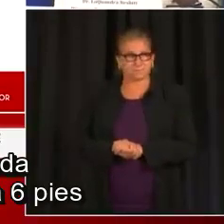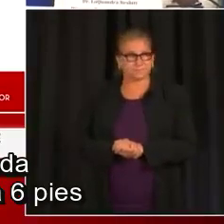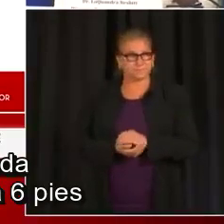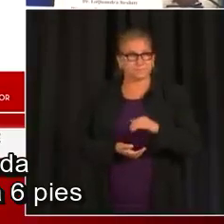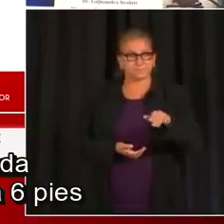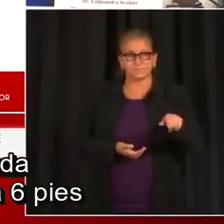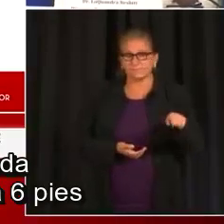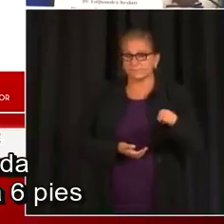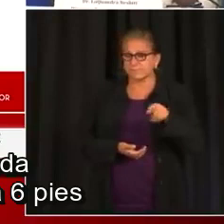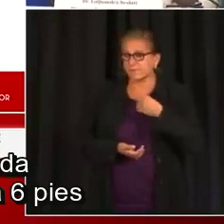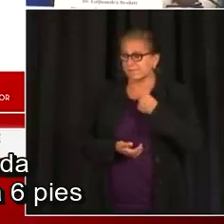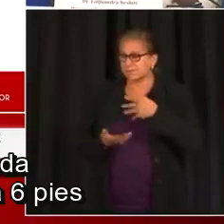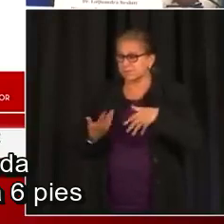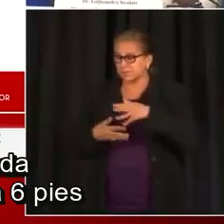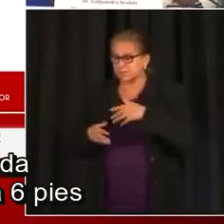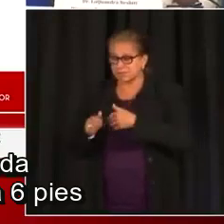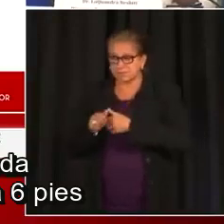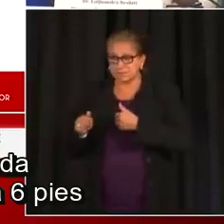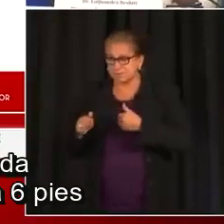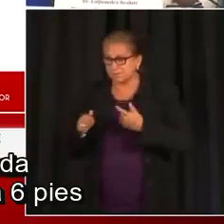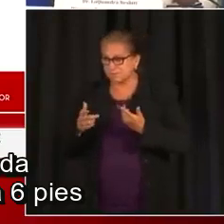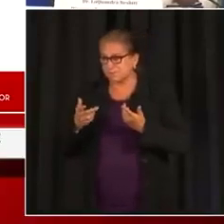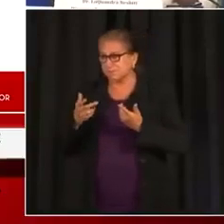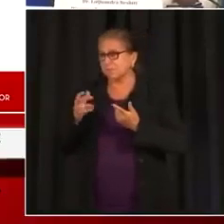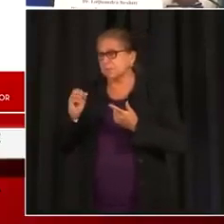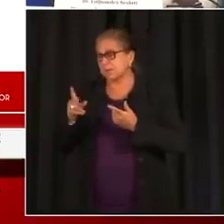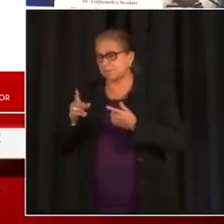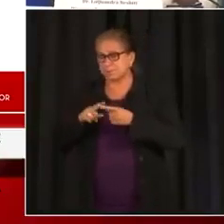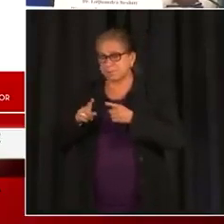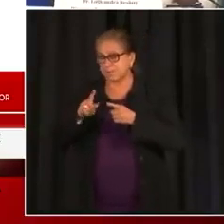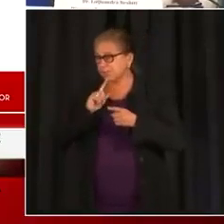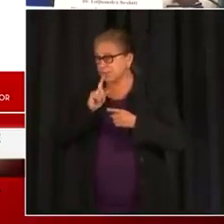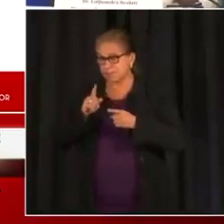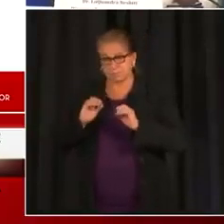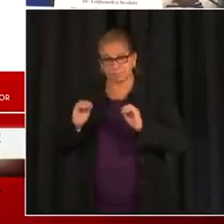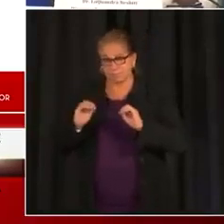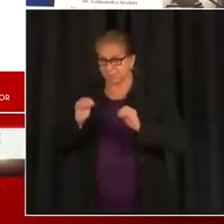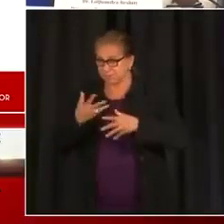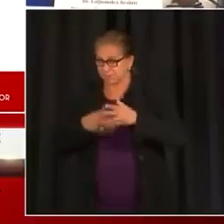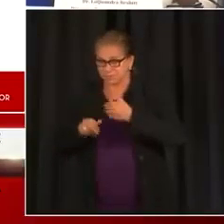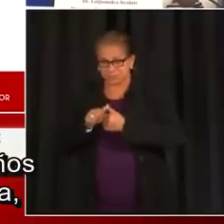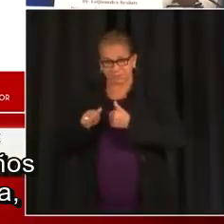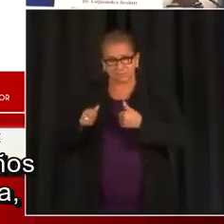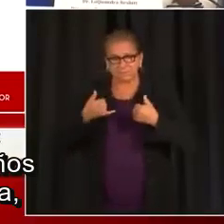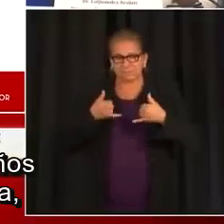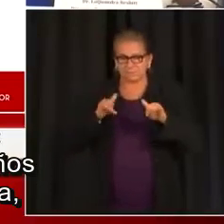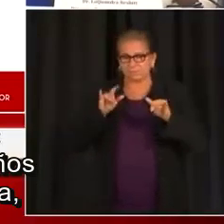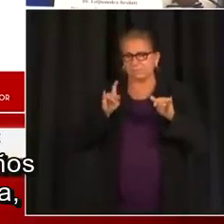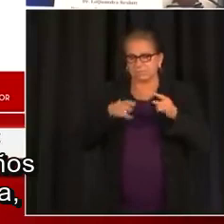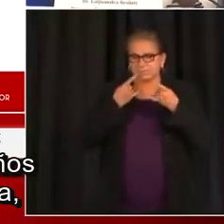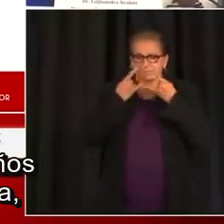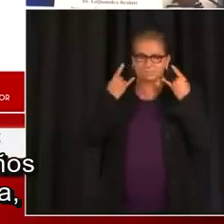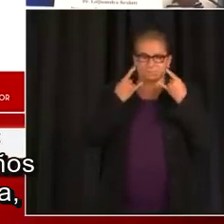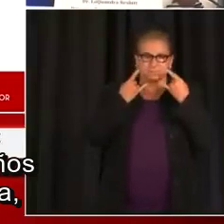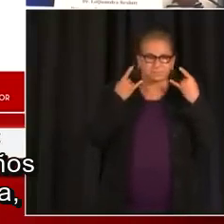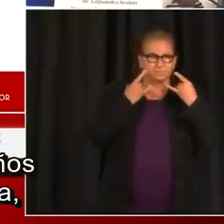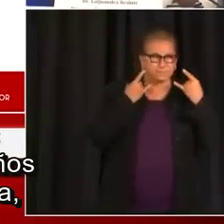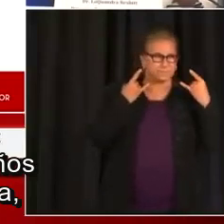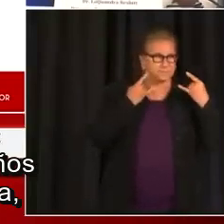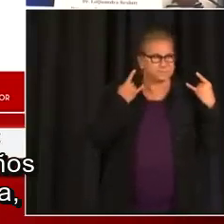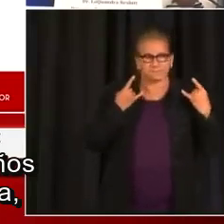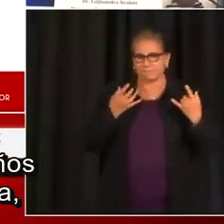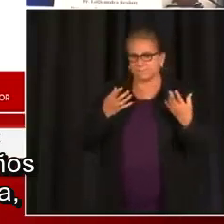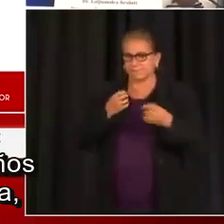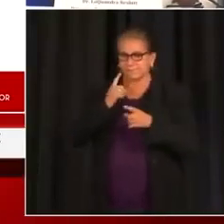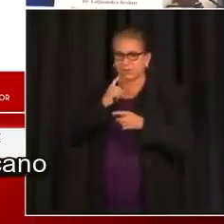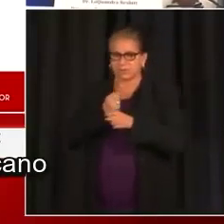escuela que no pueda mantener la distancia social de tres a seis pies va a poder utilizar otro estándar para determinar cuándo los niños deben